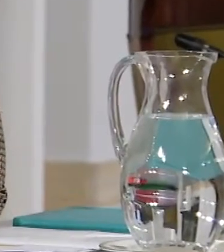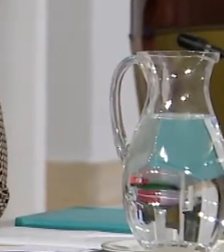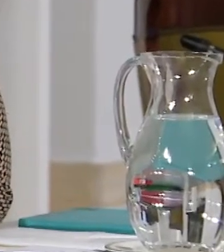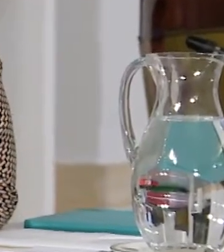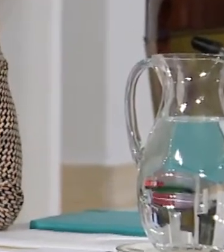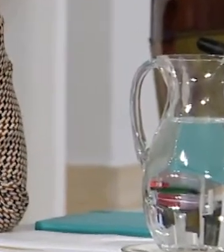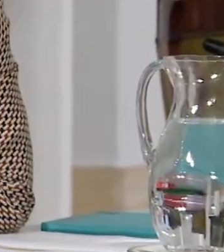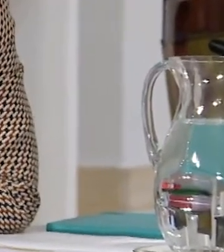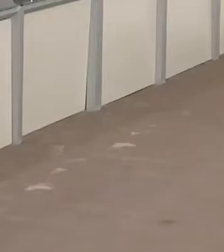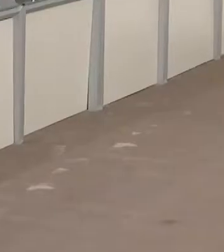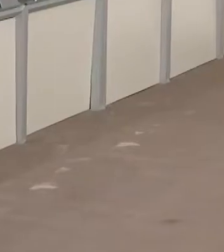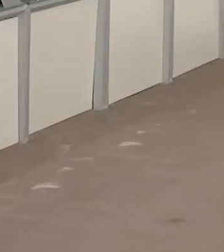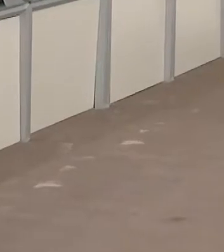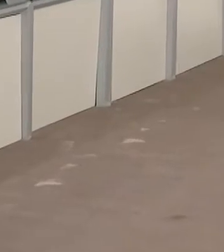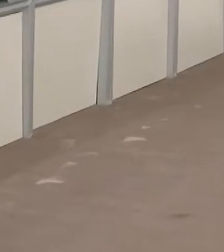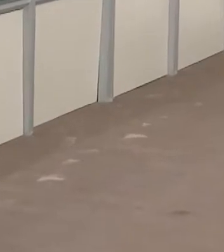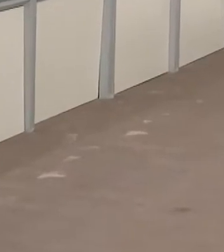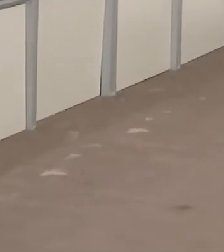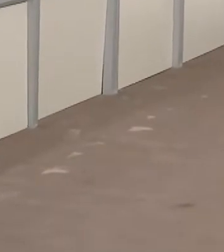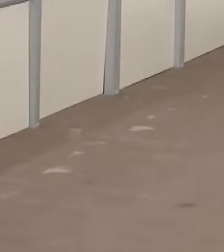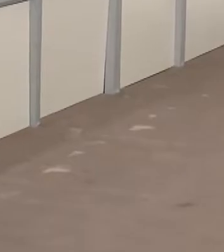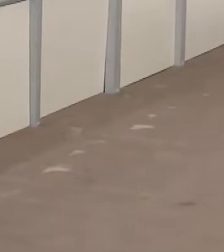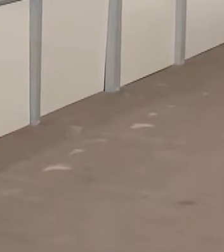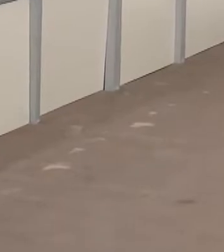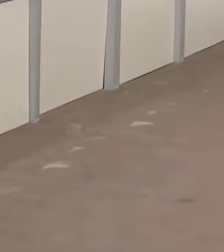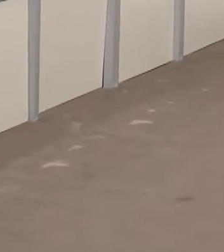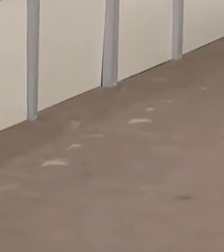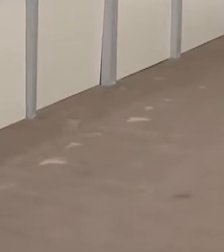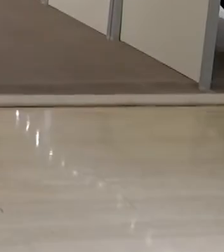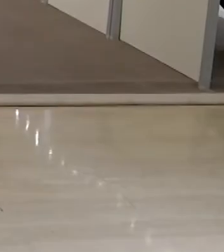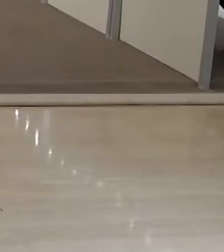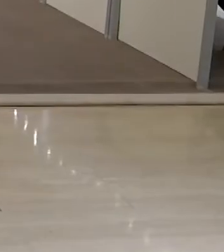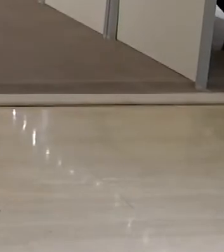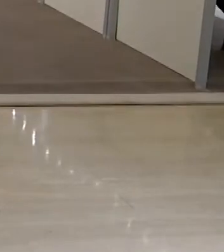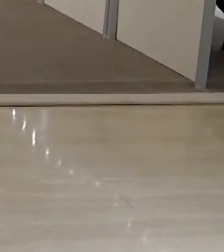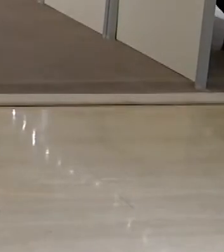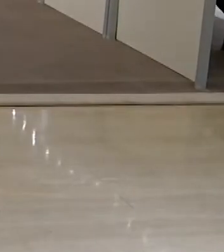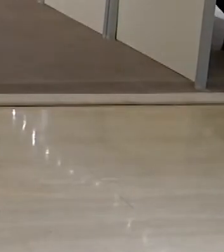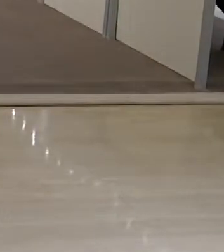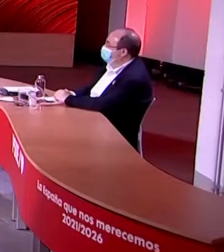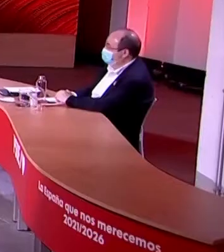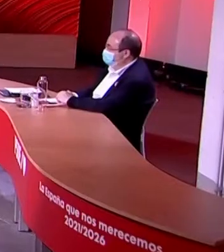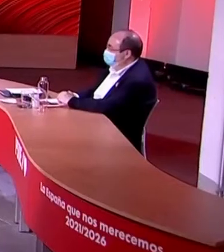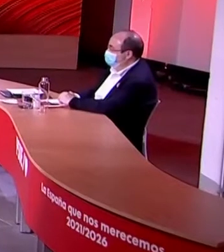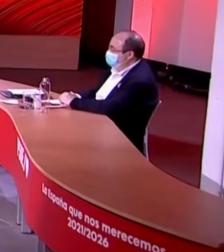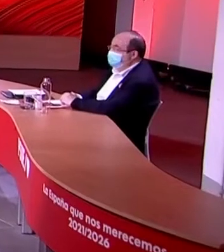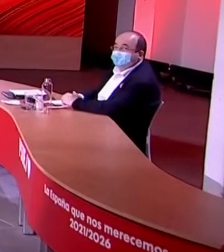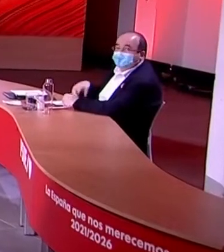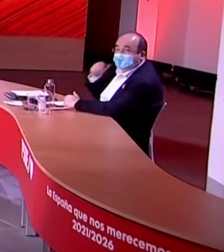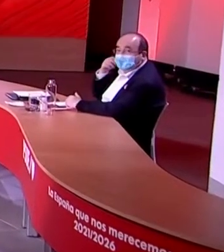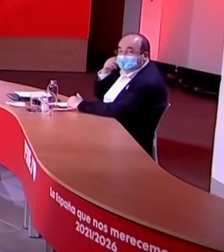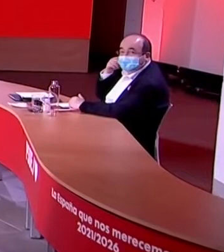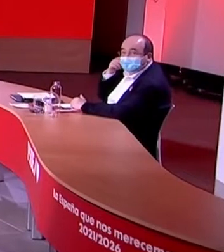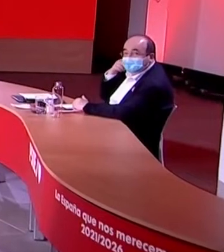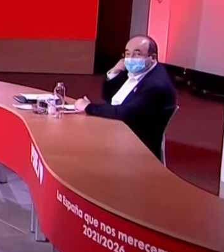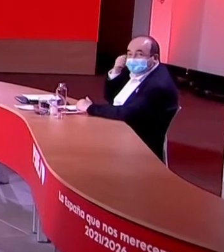Ha sido su último consejo de ministros. Salvador Illa deja de ser ministro de Sanidad para convertirse en candidato